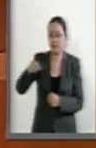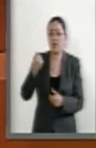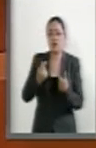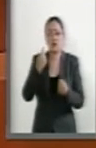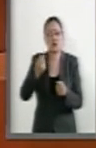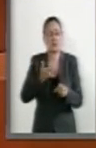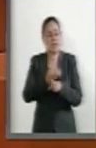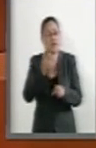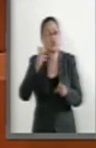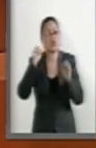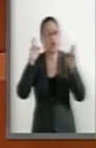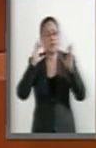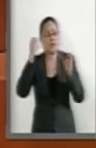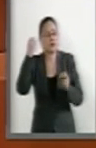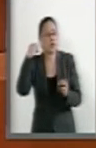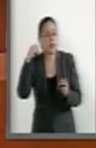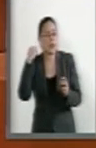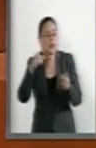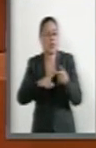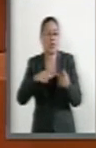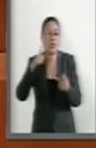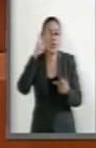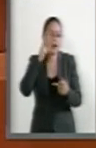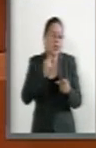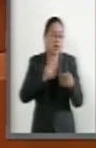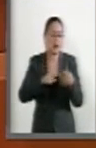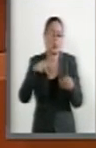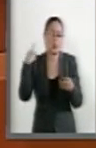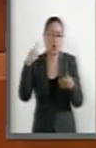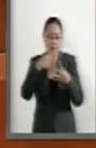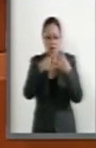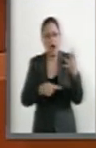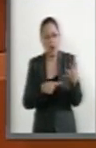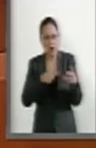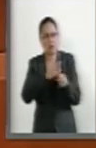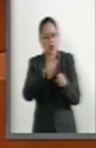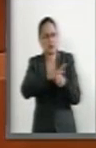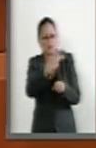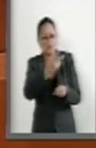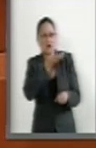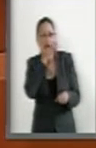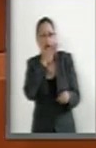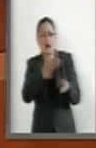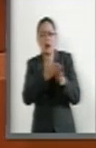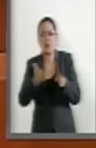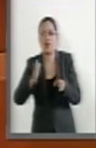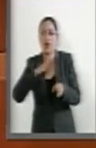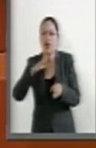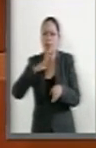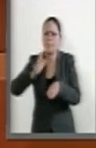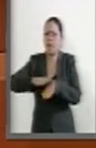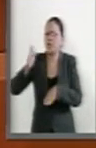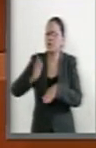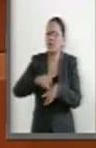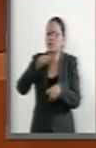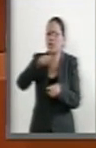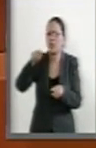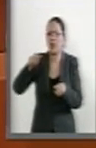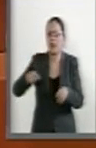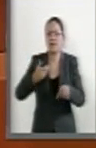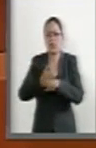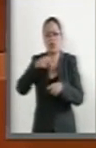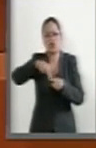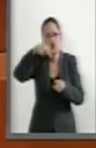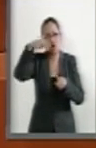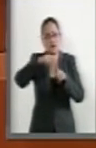Chiapas, Oaxaca, Guerrero y Puebla, ahora se registra un incremento en los estados del